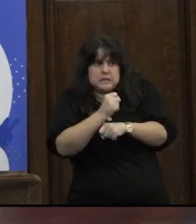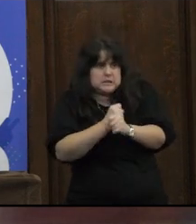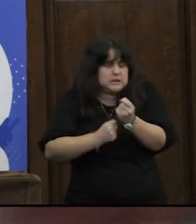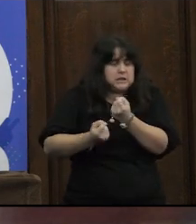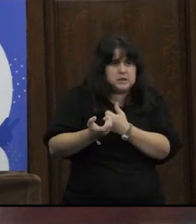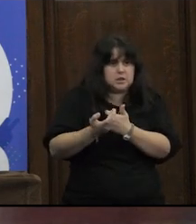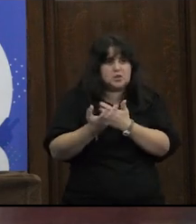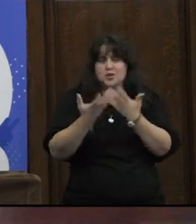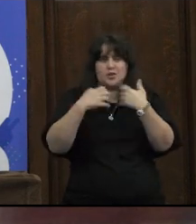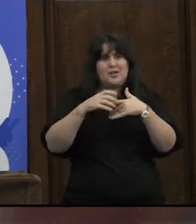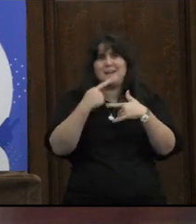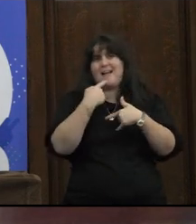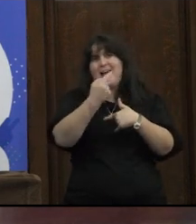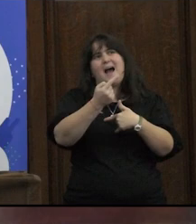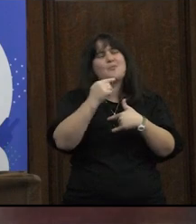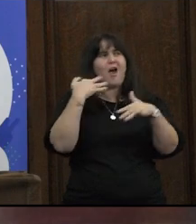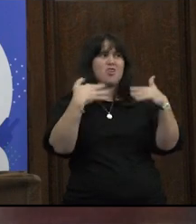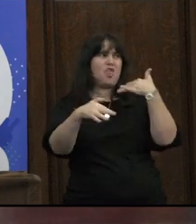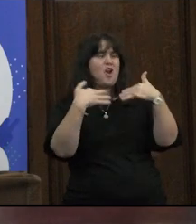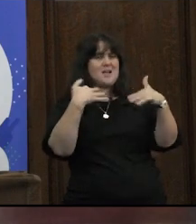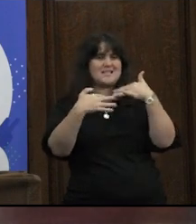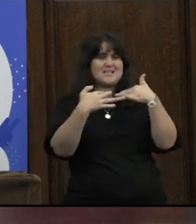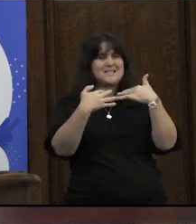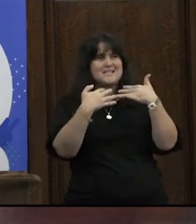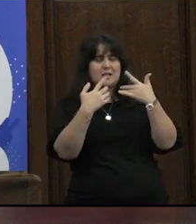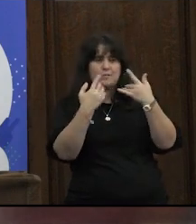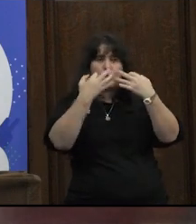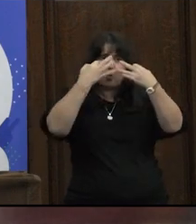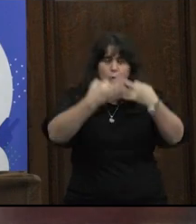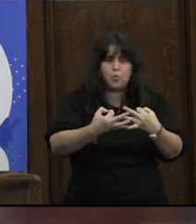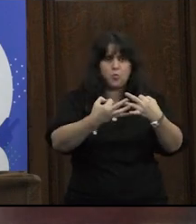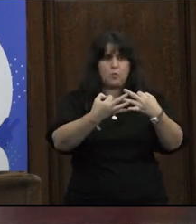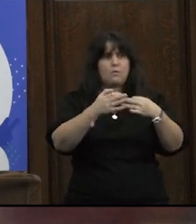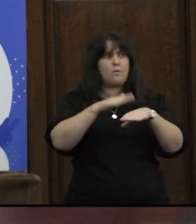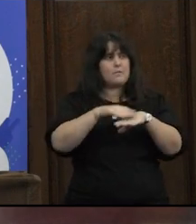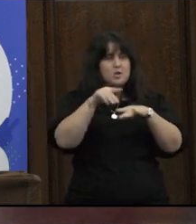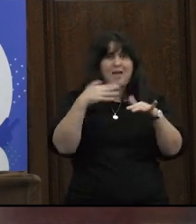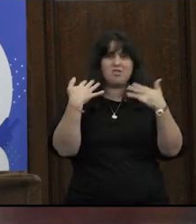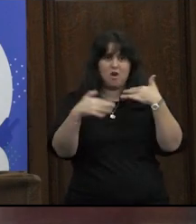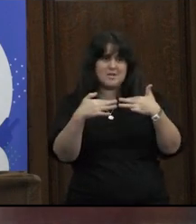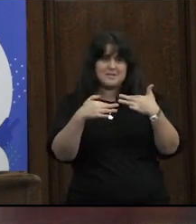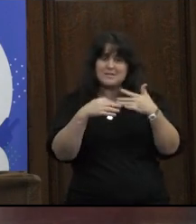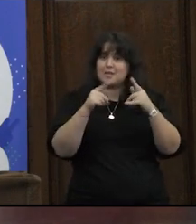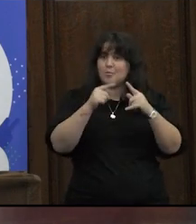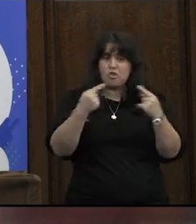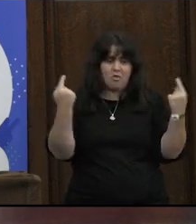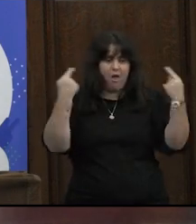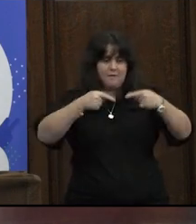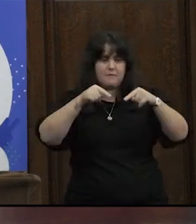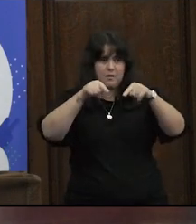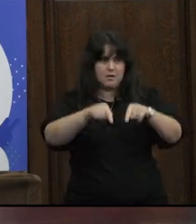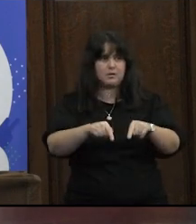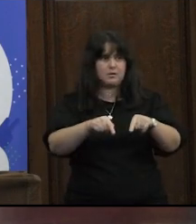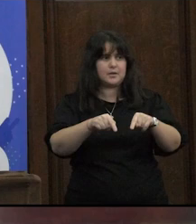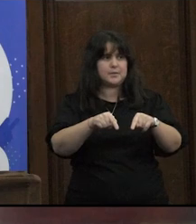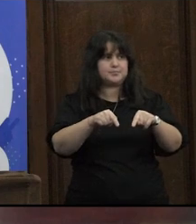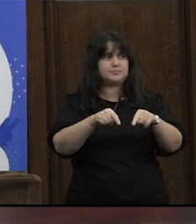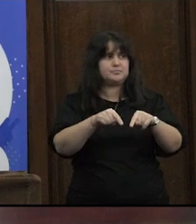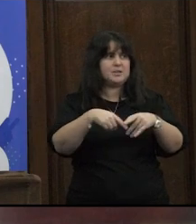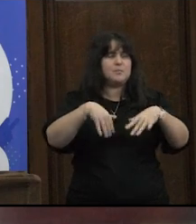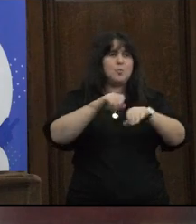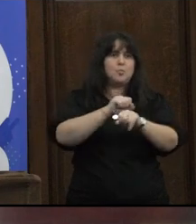por eso no quería abandonar la marca de la adolescencia porque me parece que justo se da y que todos estos debates que